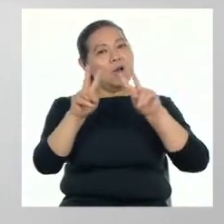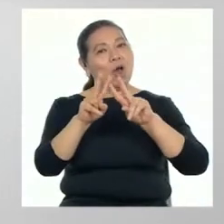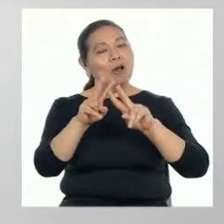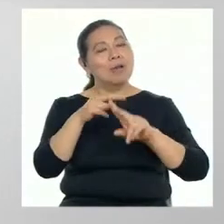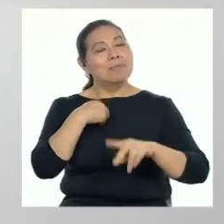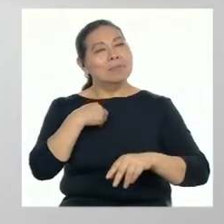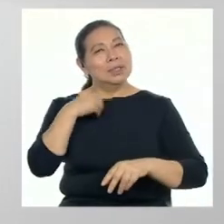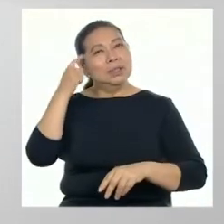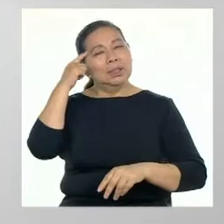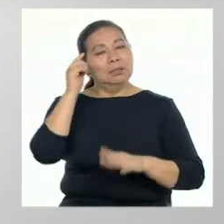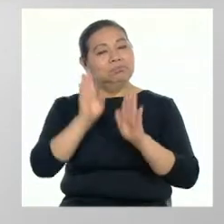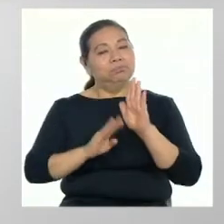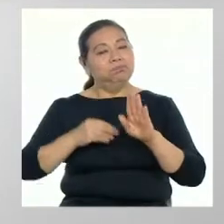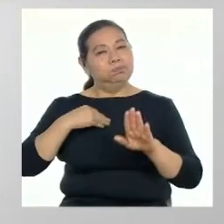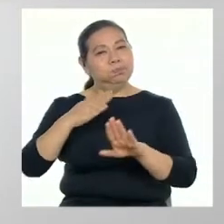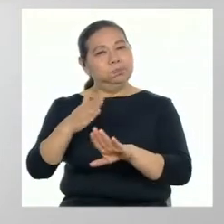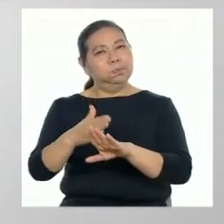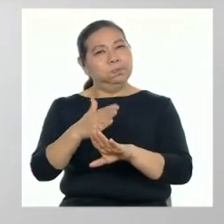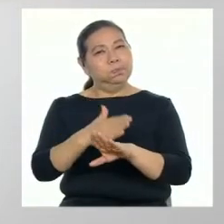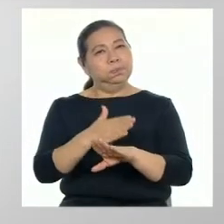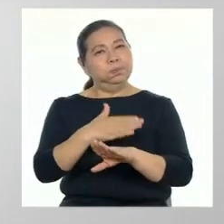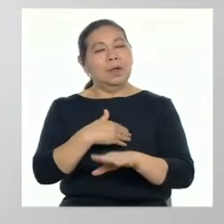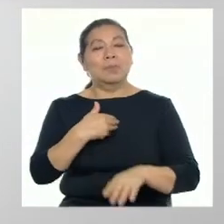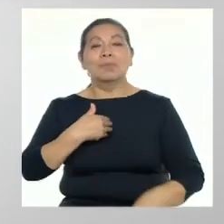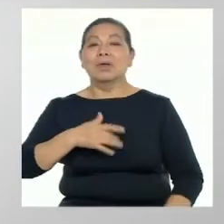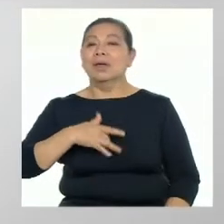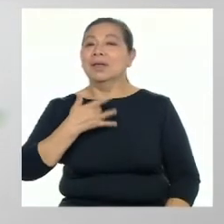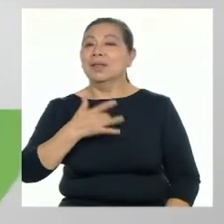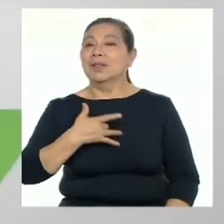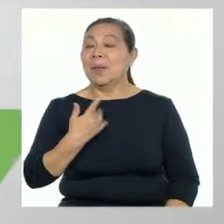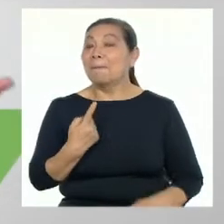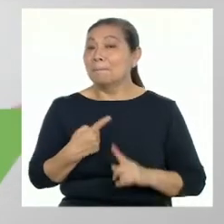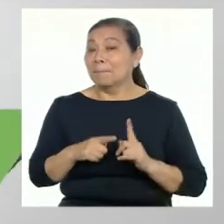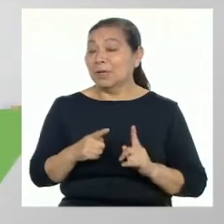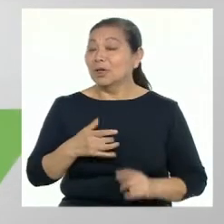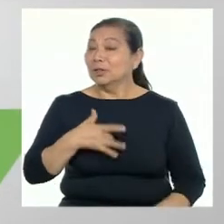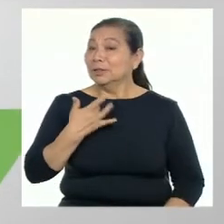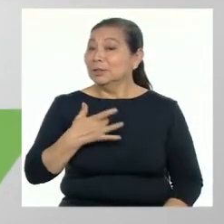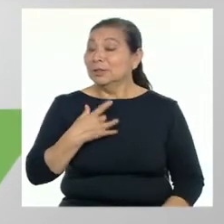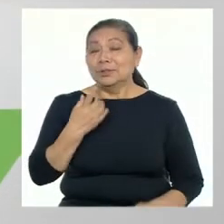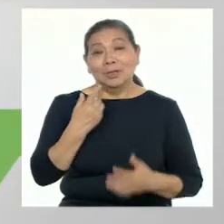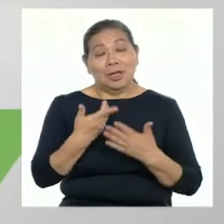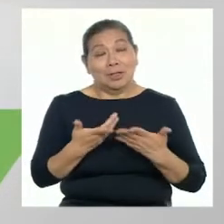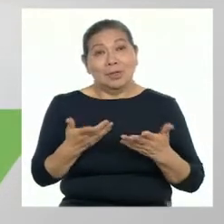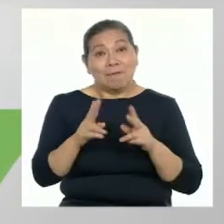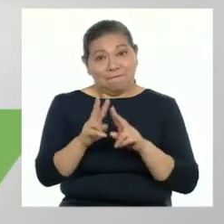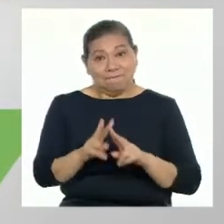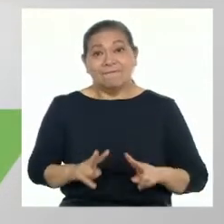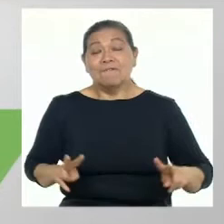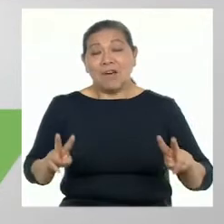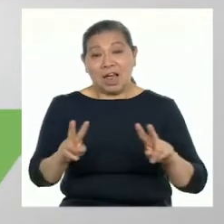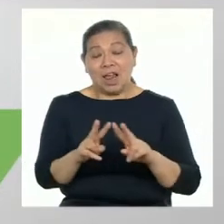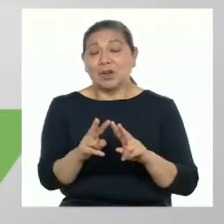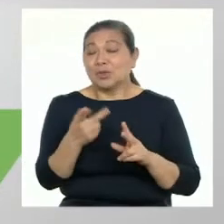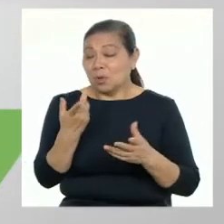aportará a nuestro desarrollo integral y a nuestra autoestima. La autoestima es una autovaloración crítica y positiva